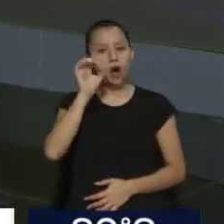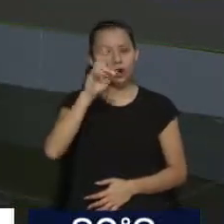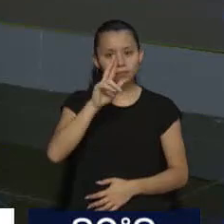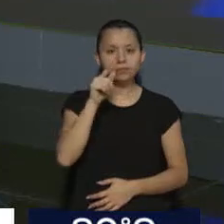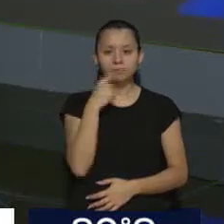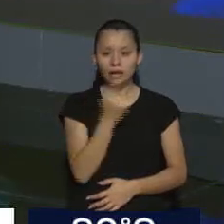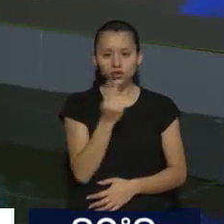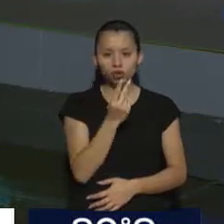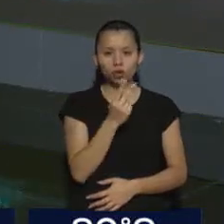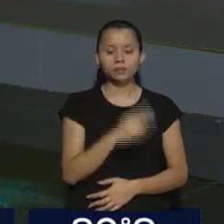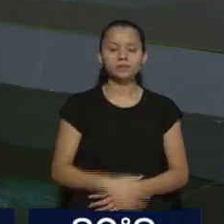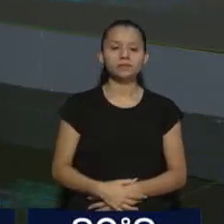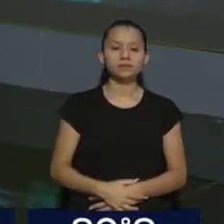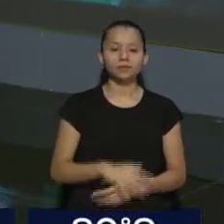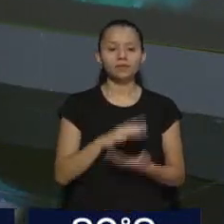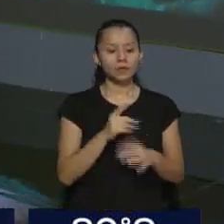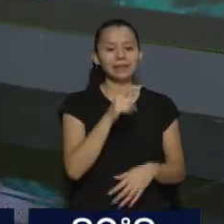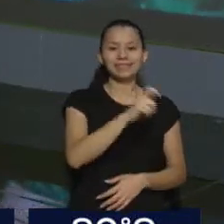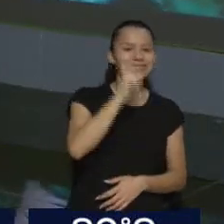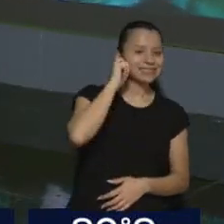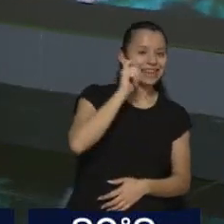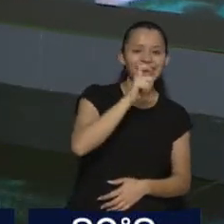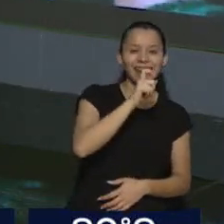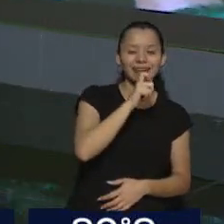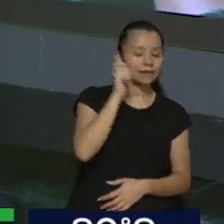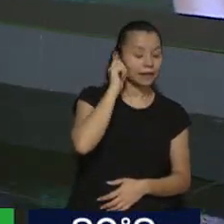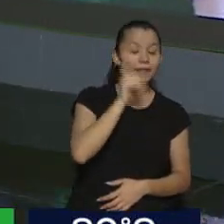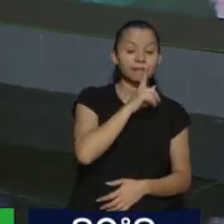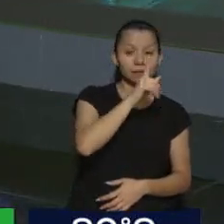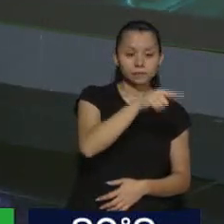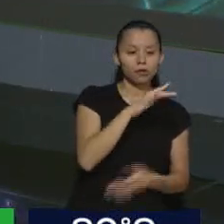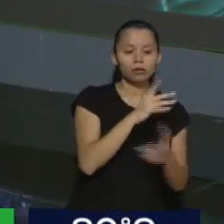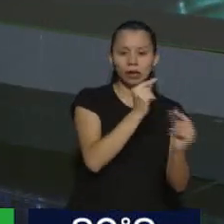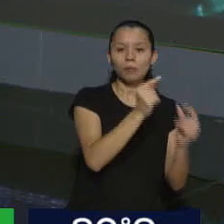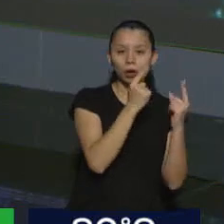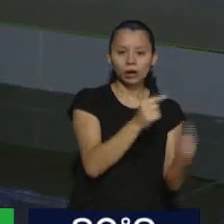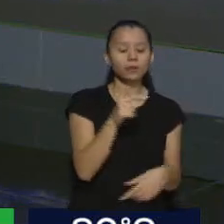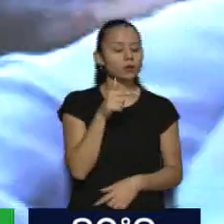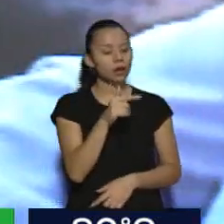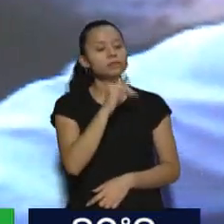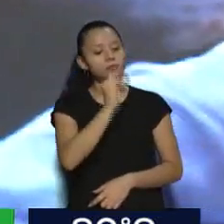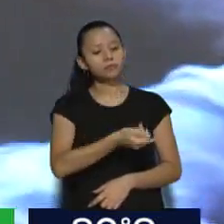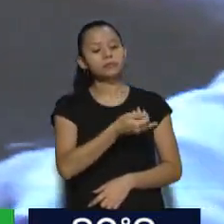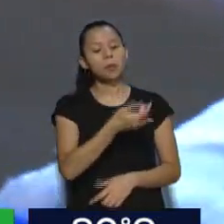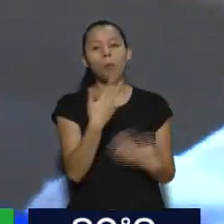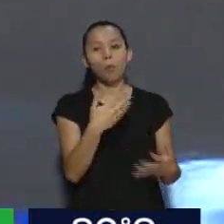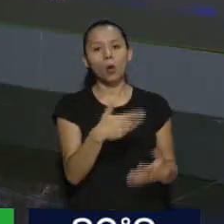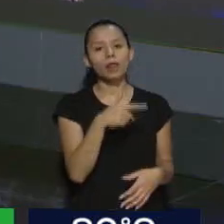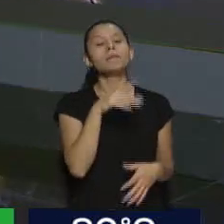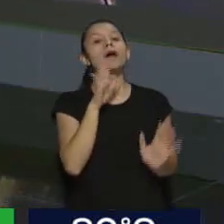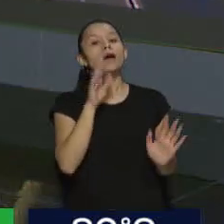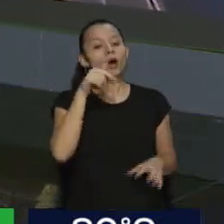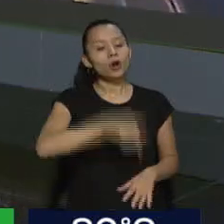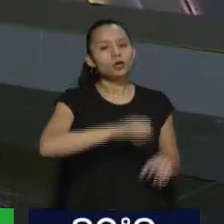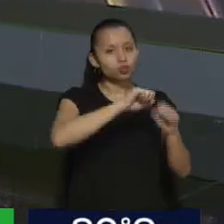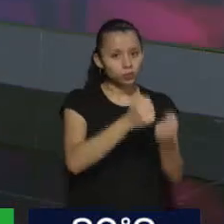amparo. Dieron viabilidad al reclamo de la Confederación General del Trabajo y le pusieron un efecto suspensorio. Pero vamos a ver una placa